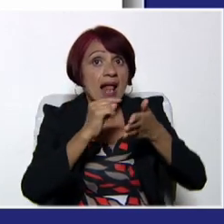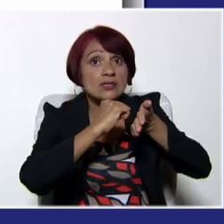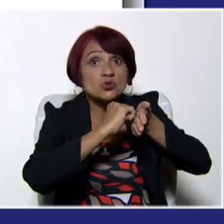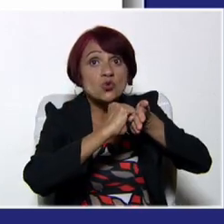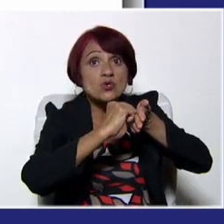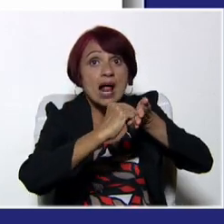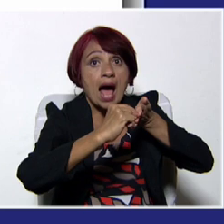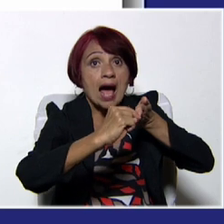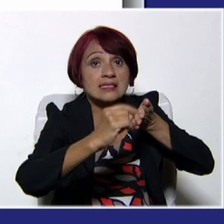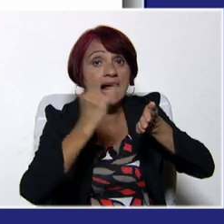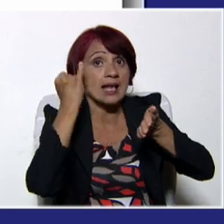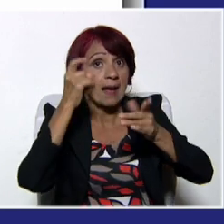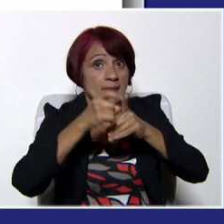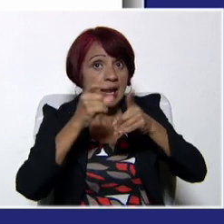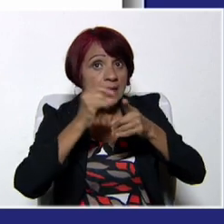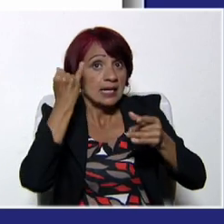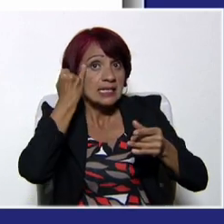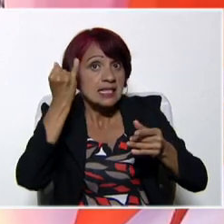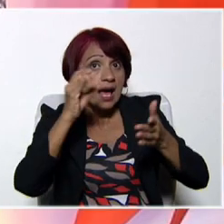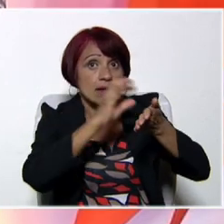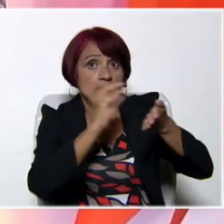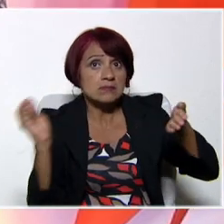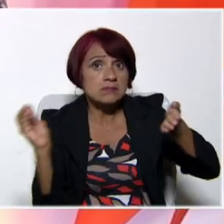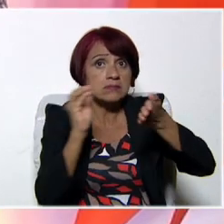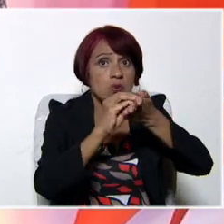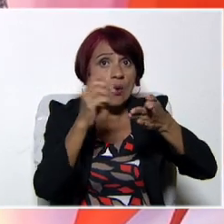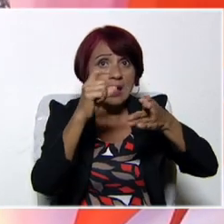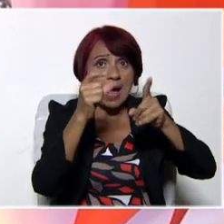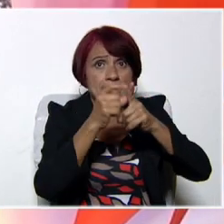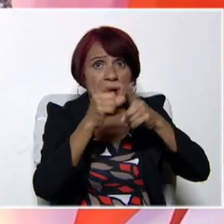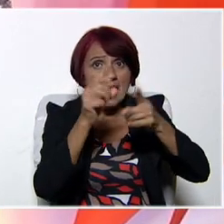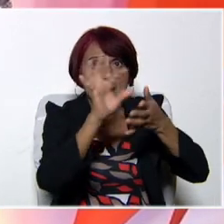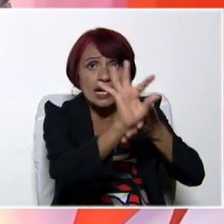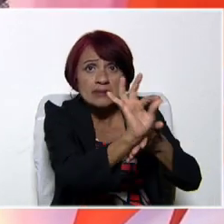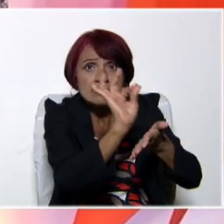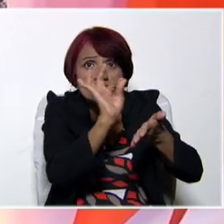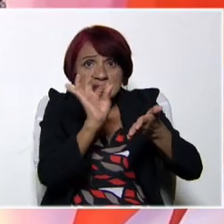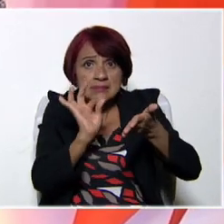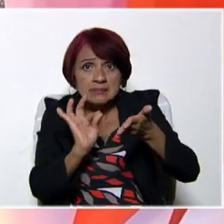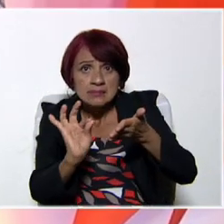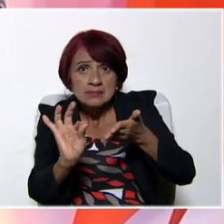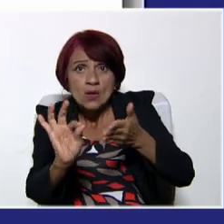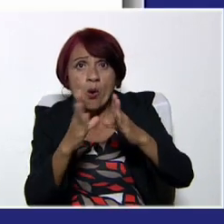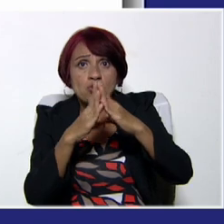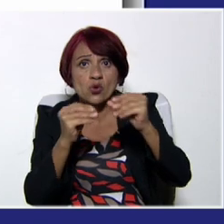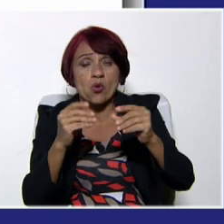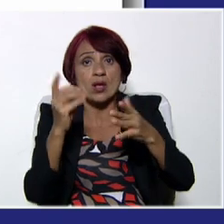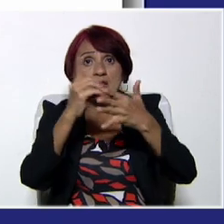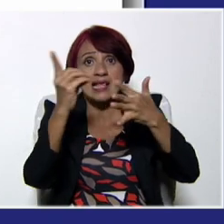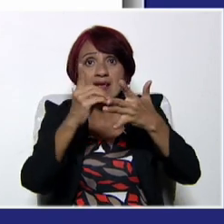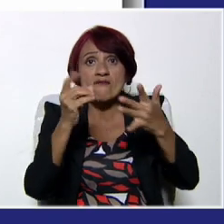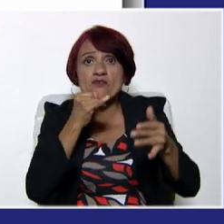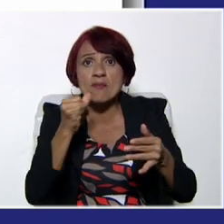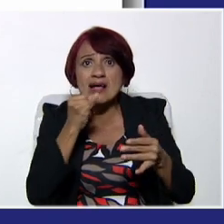de lo que vamos a trabajar y observar de forma detallada esos datos para poder verificar cada